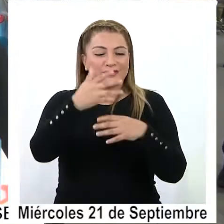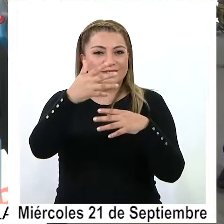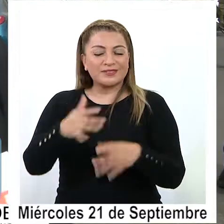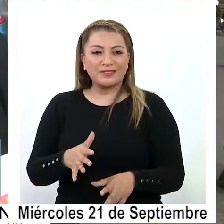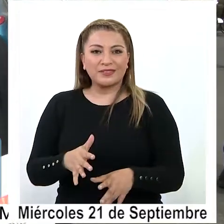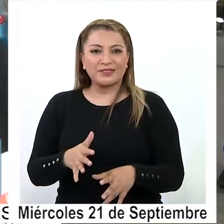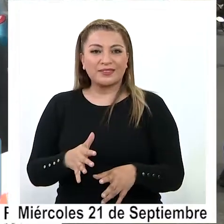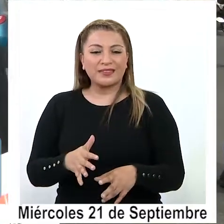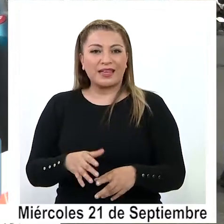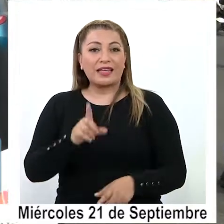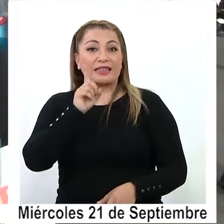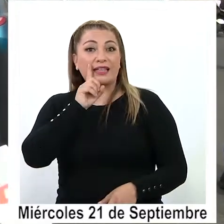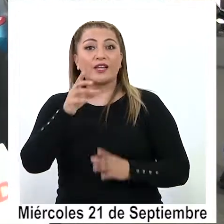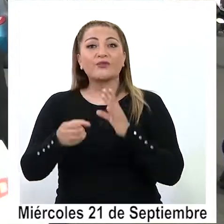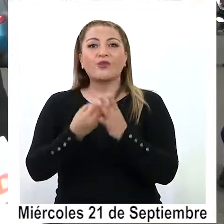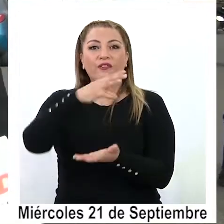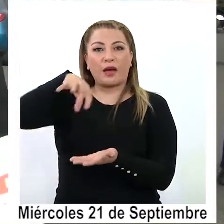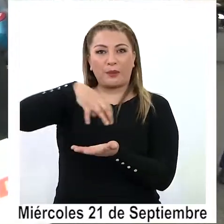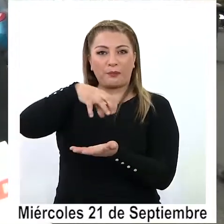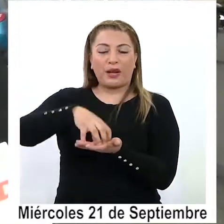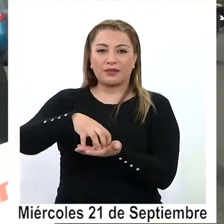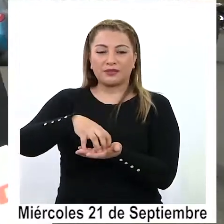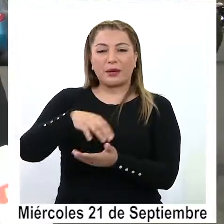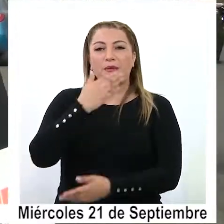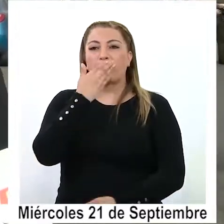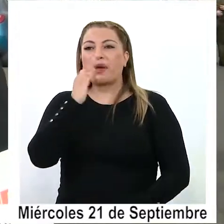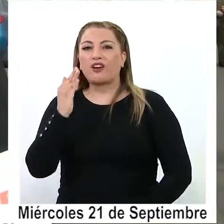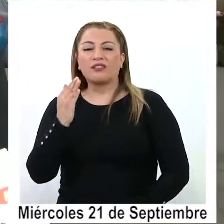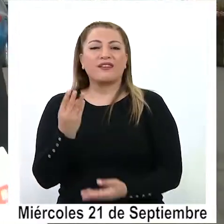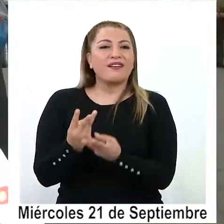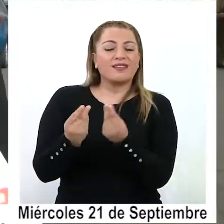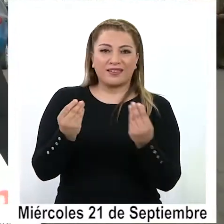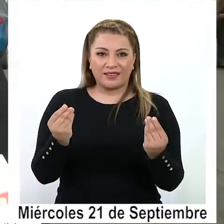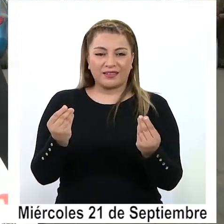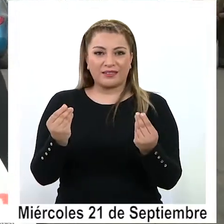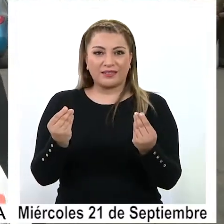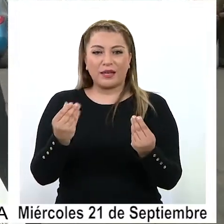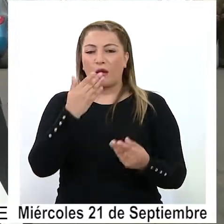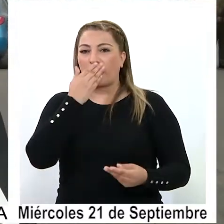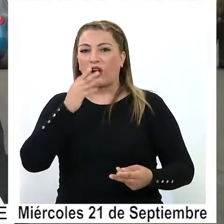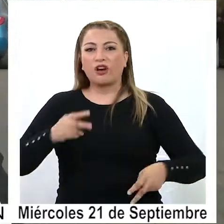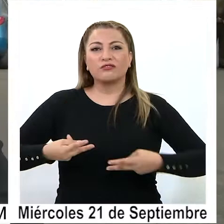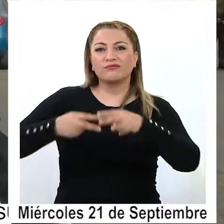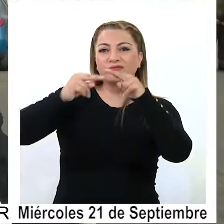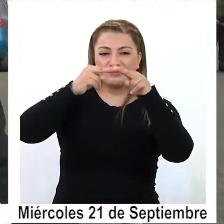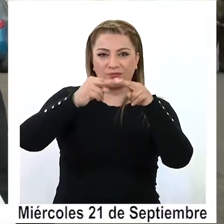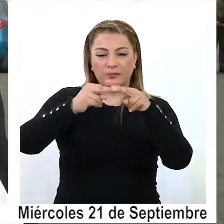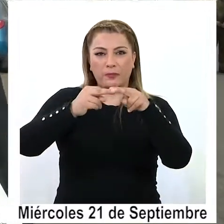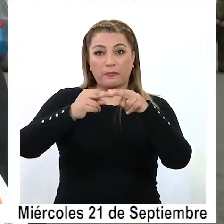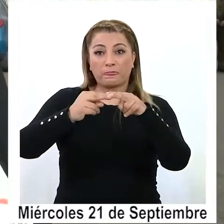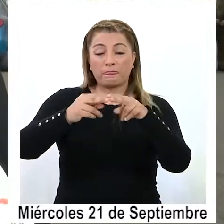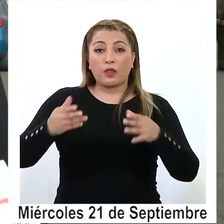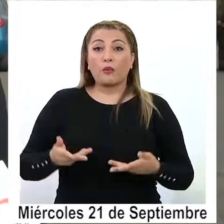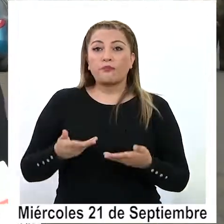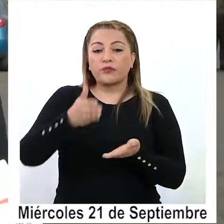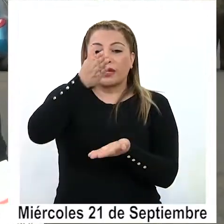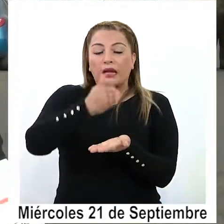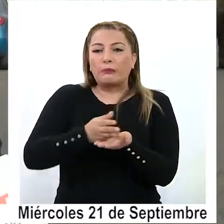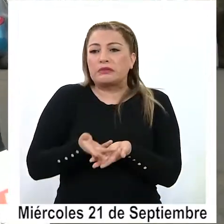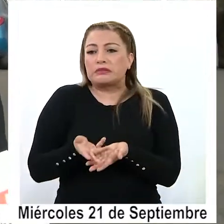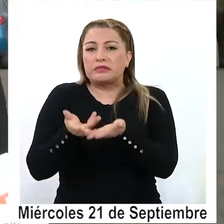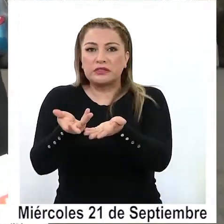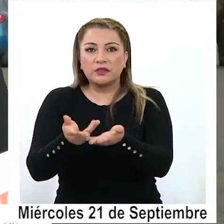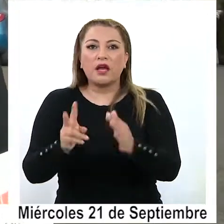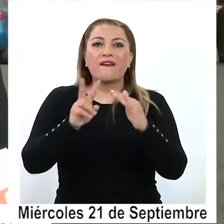tener una nueva plaza con mejor equipamiento, mejores instalaciones para devolverle también un pedazo de la ciudad